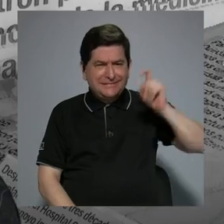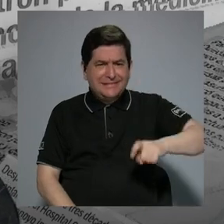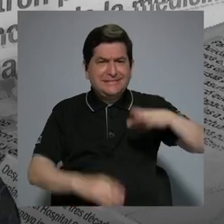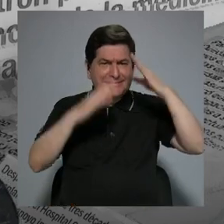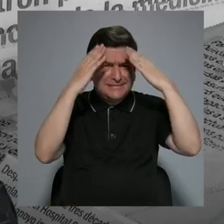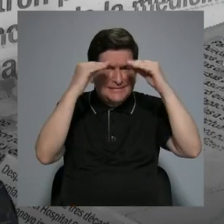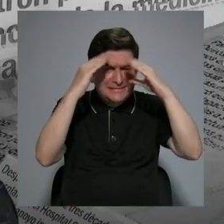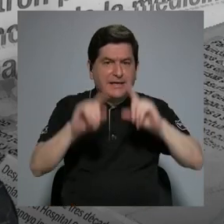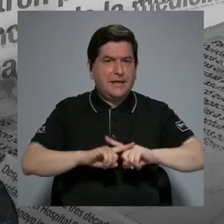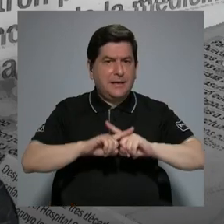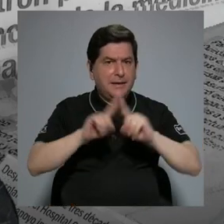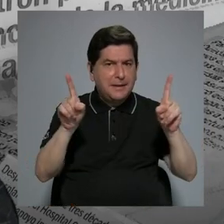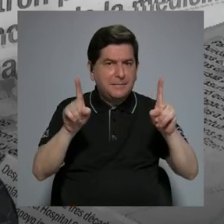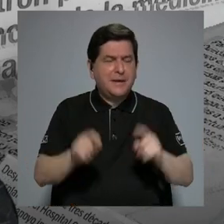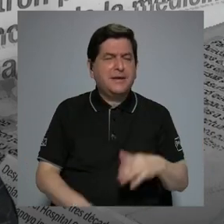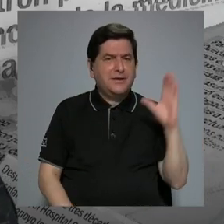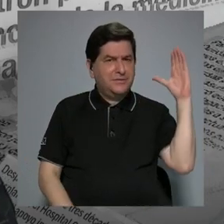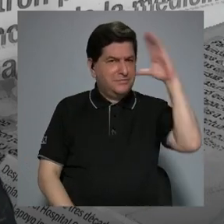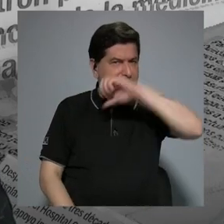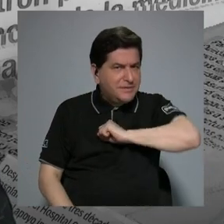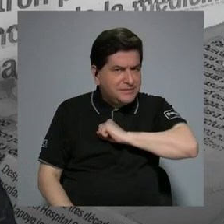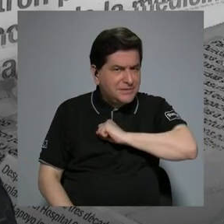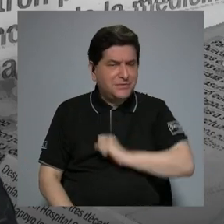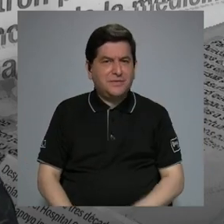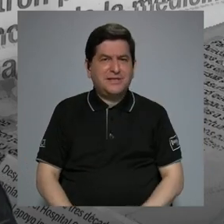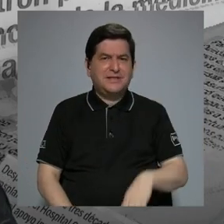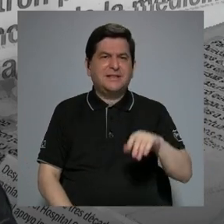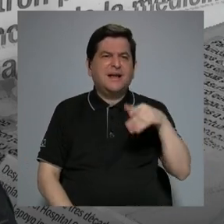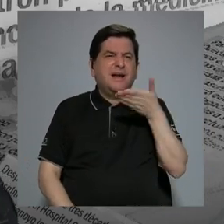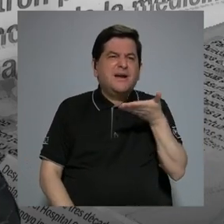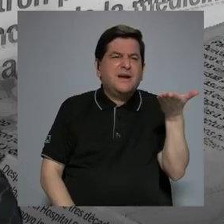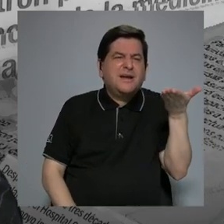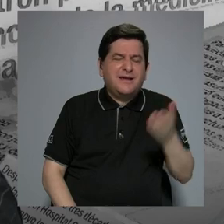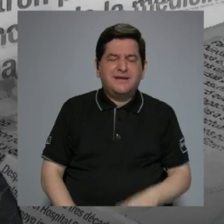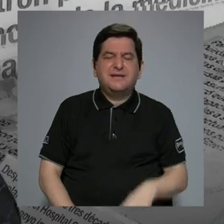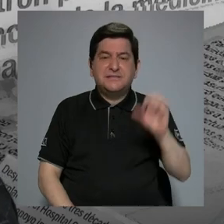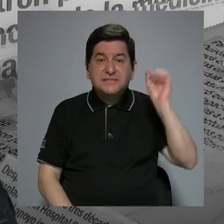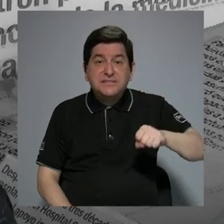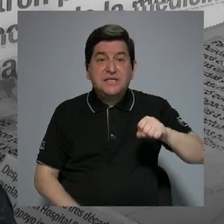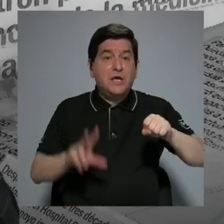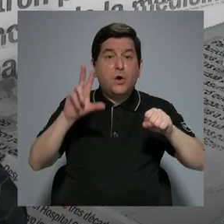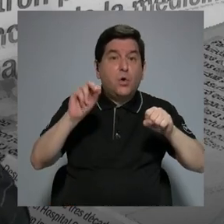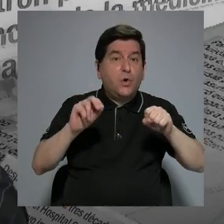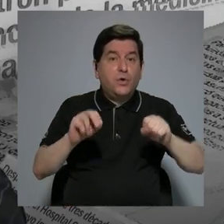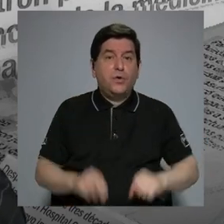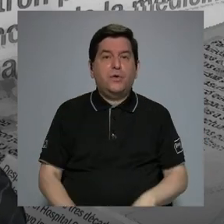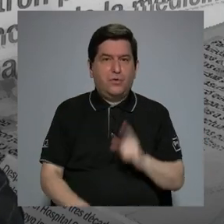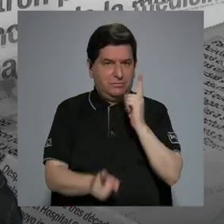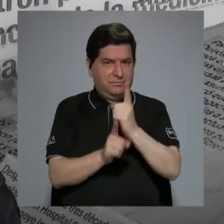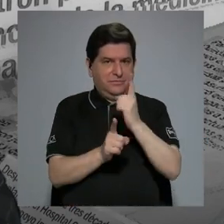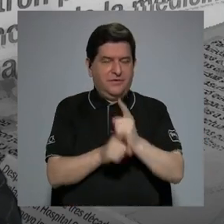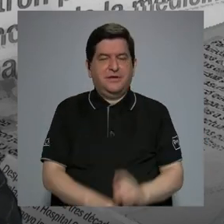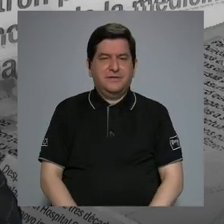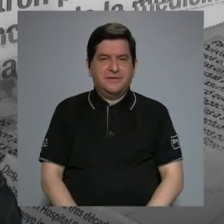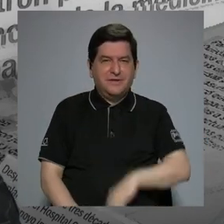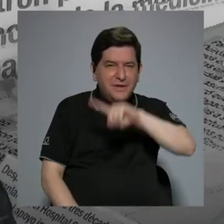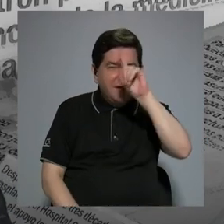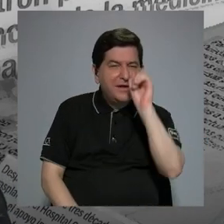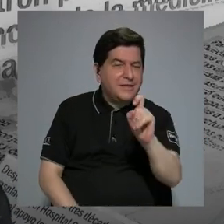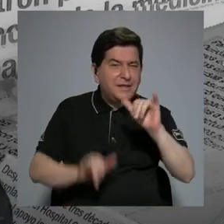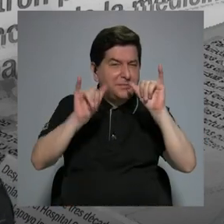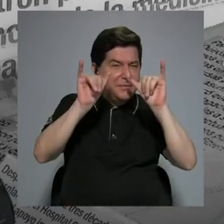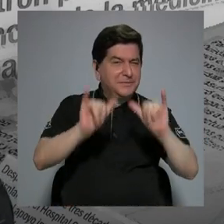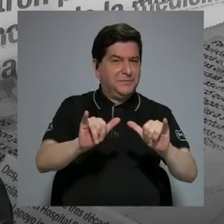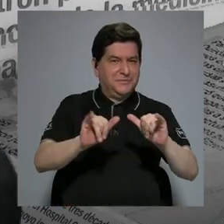de información, pero ya van a ver qué es y no es. Ese es como mi interrogante de lo que dejamos ahí